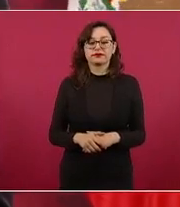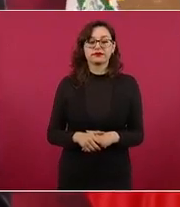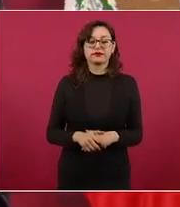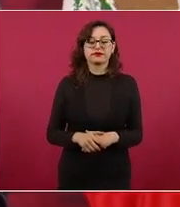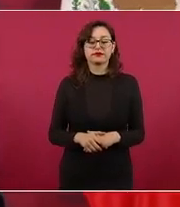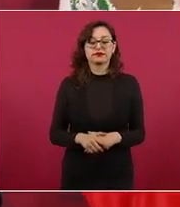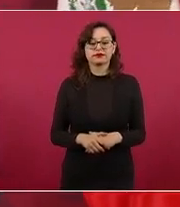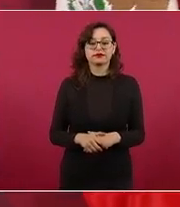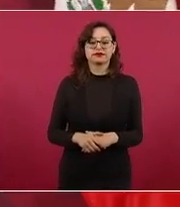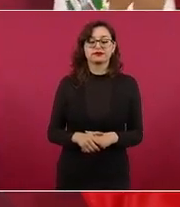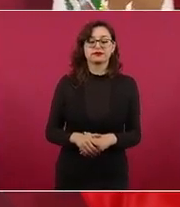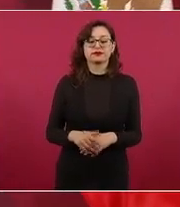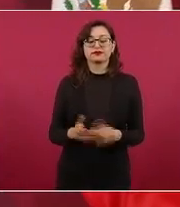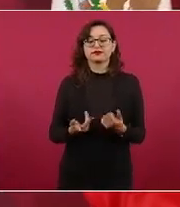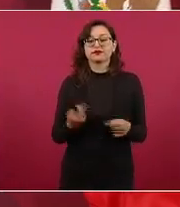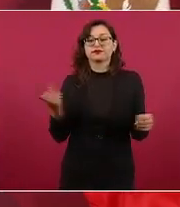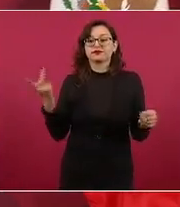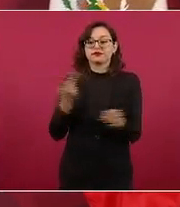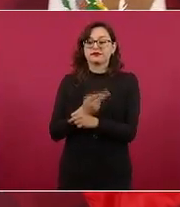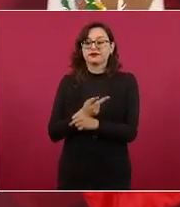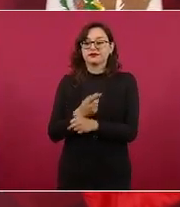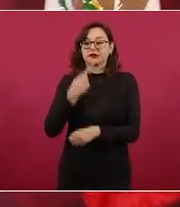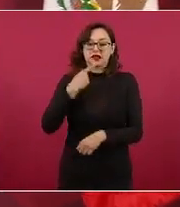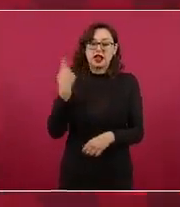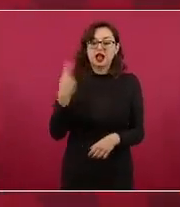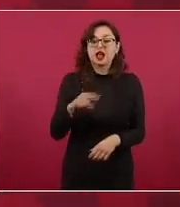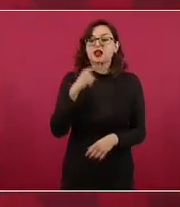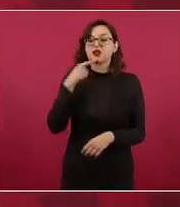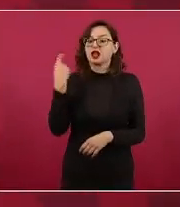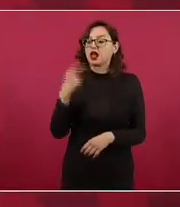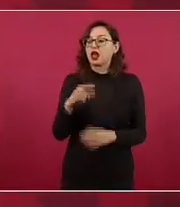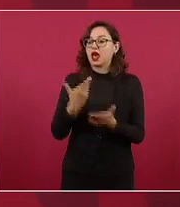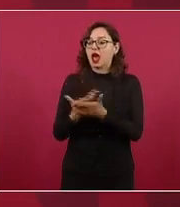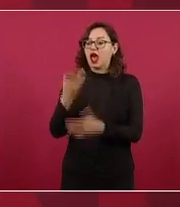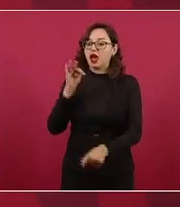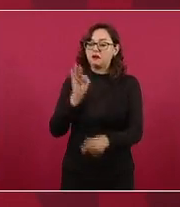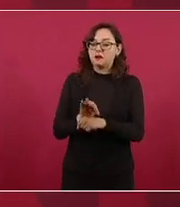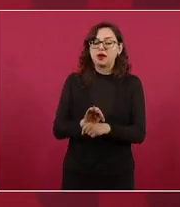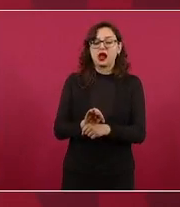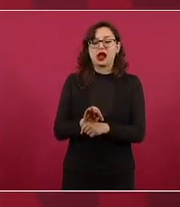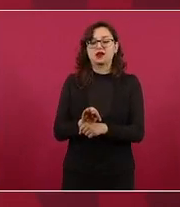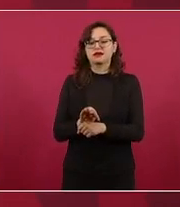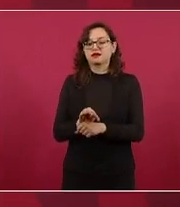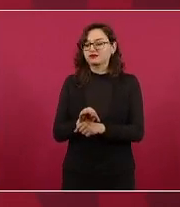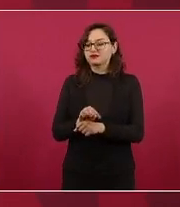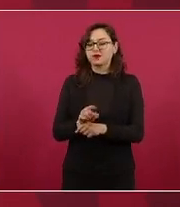están los amparos es en la zona